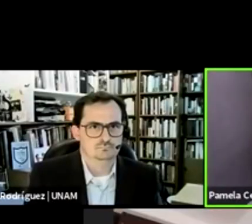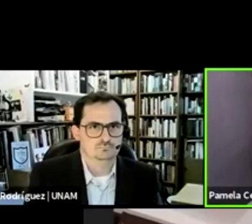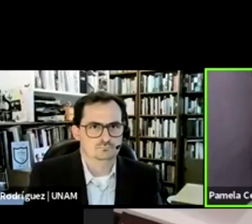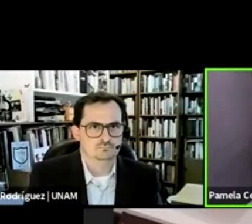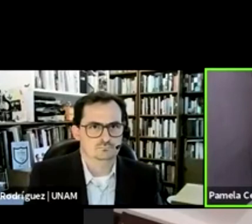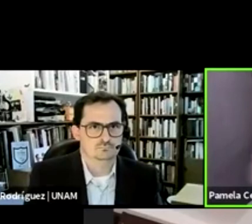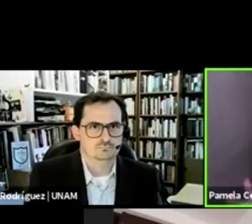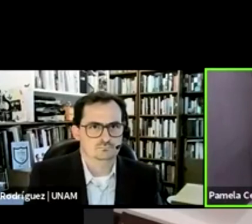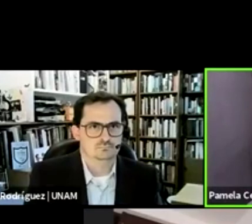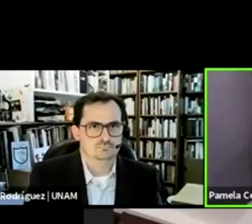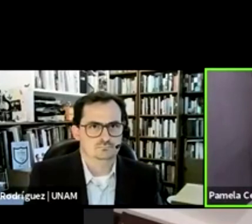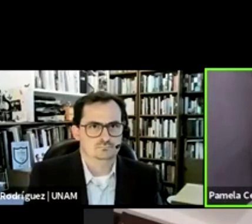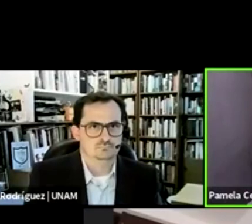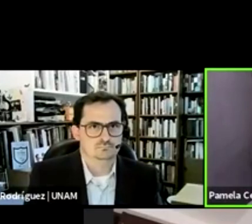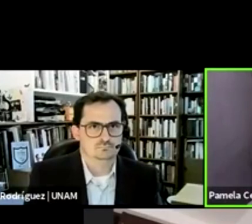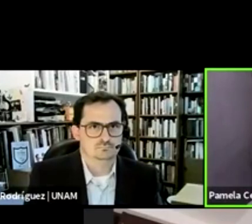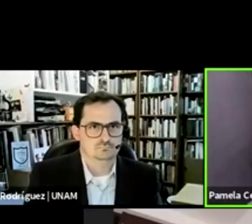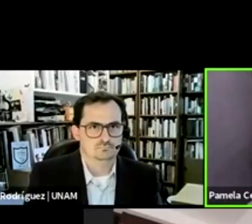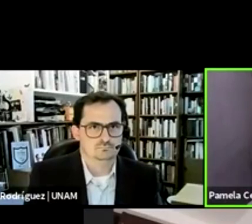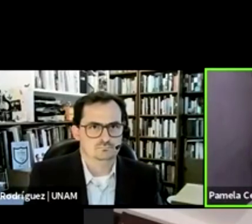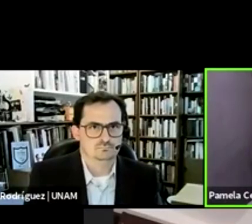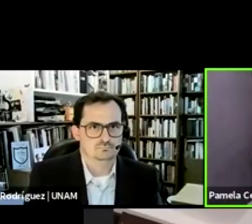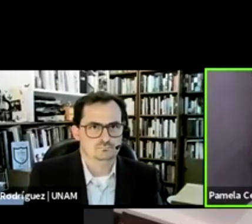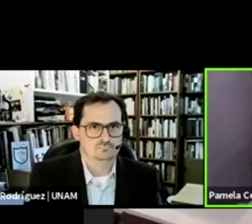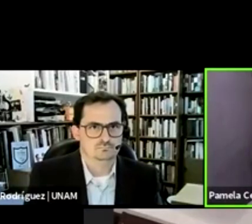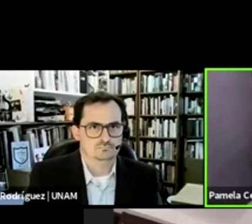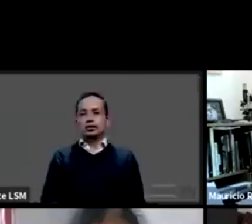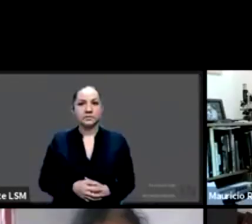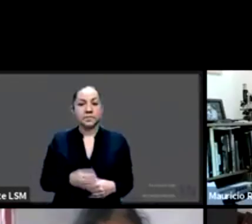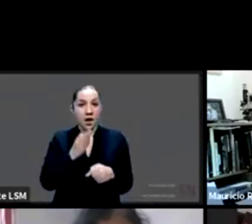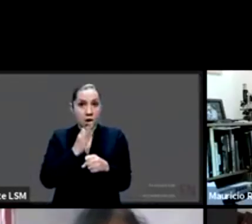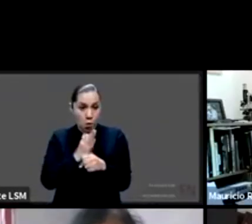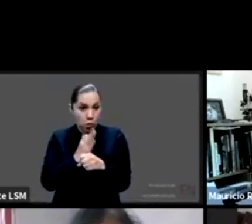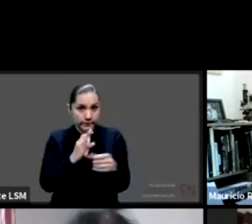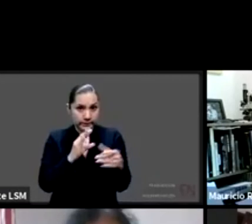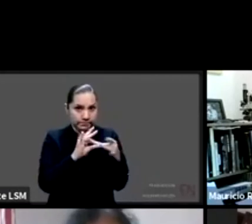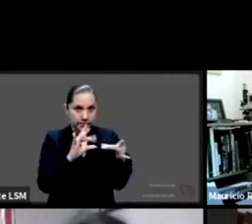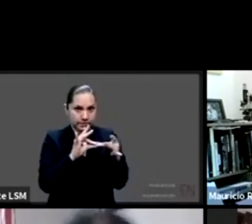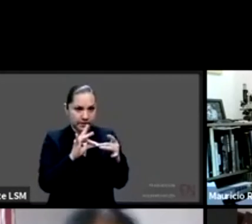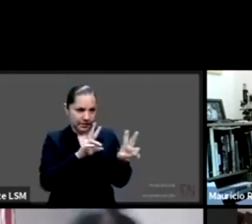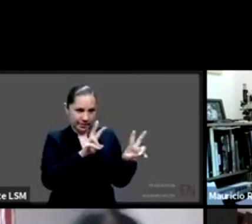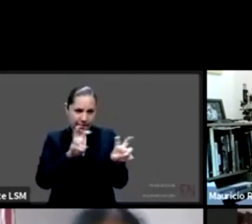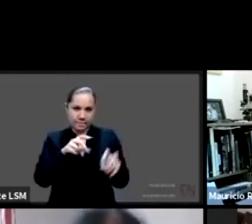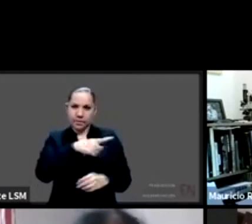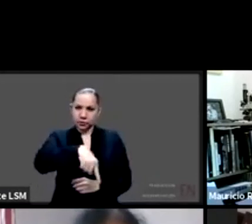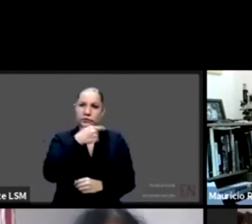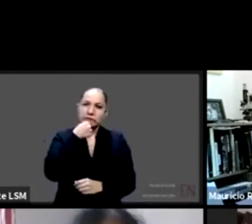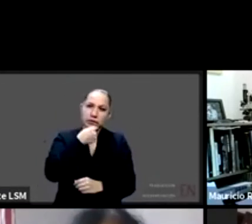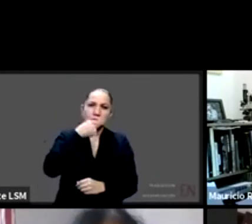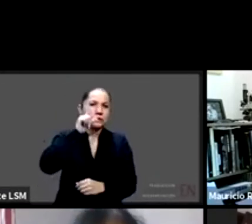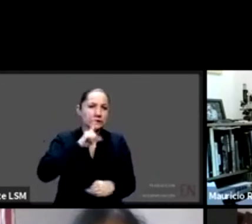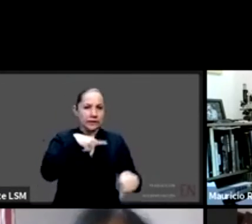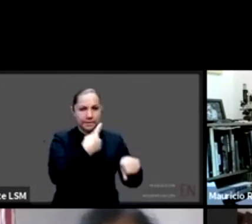también pues las personas los niños y los adolescentes se siguen enfermando de otros padecimientos también y esto también requiere hospitalización